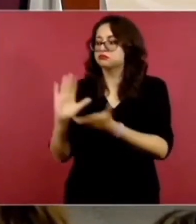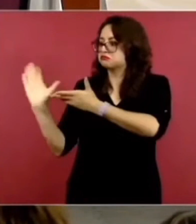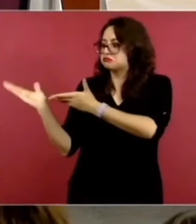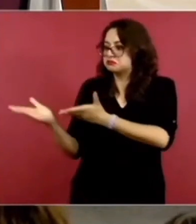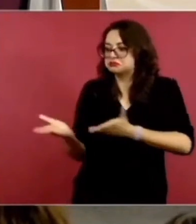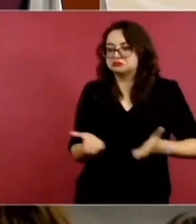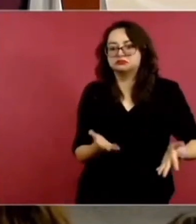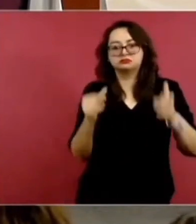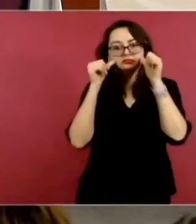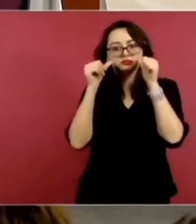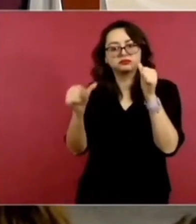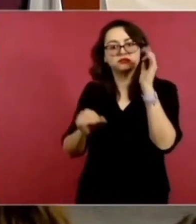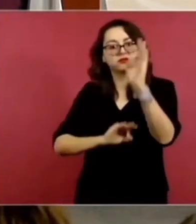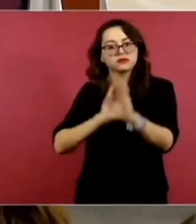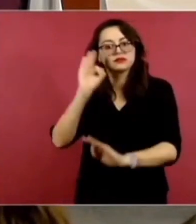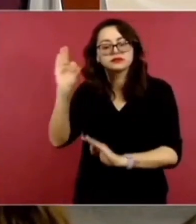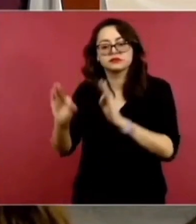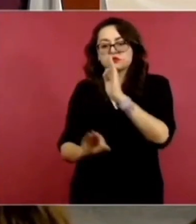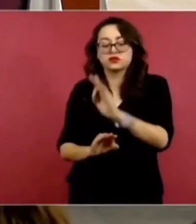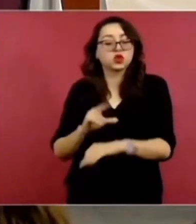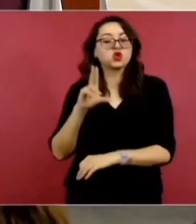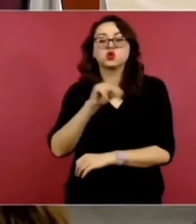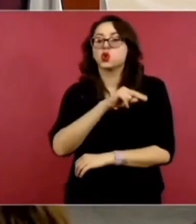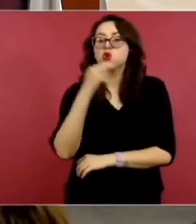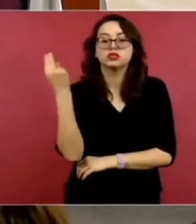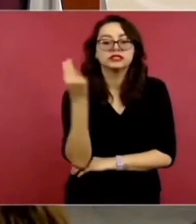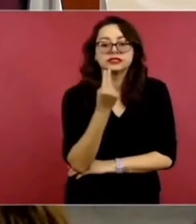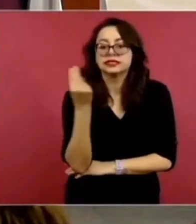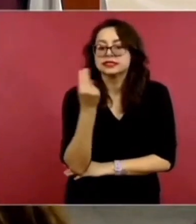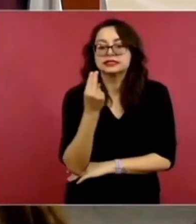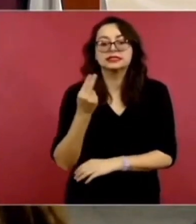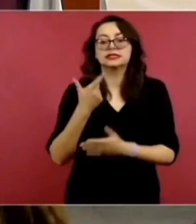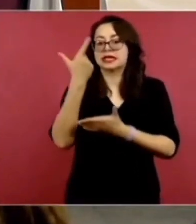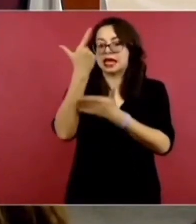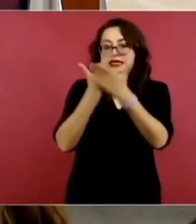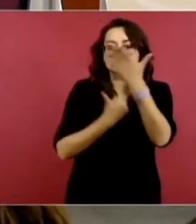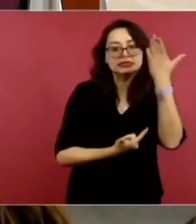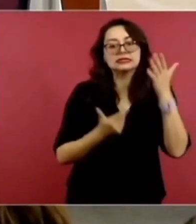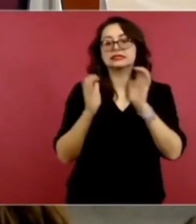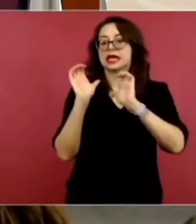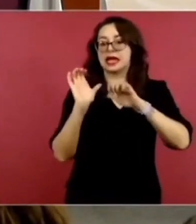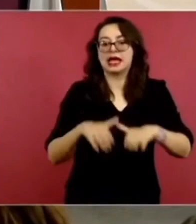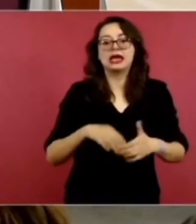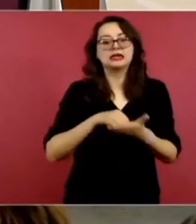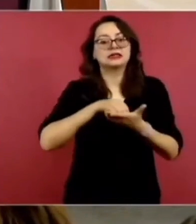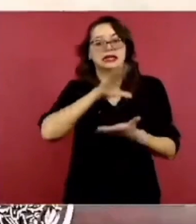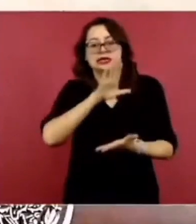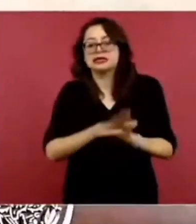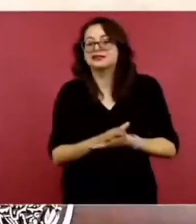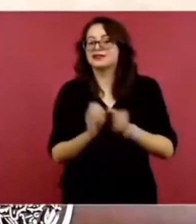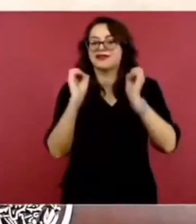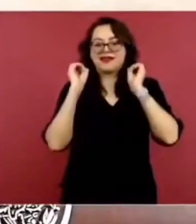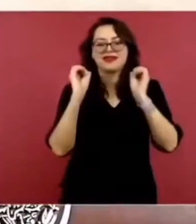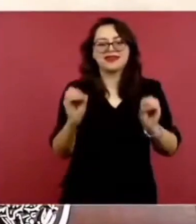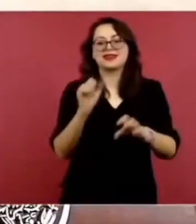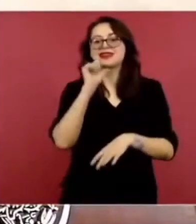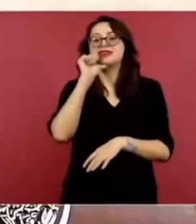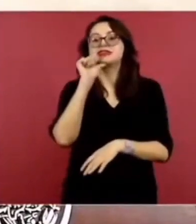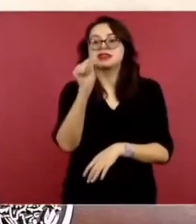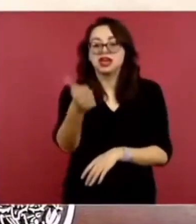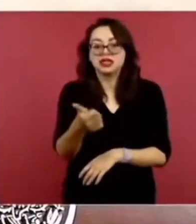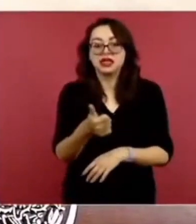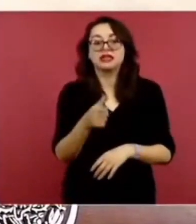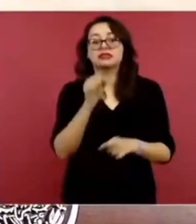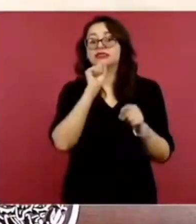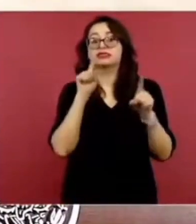sin que tenga que pagar nada. Se está garantizando ya